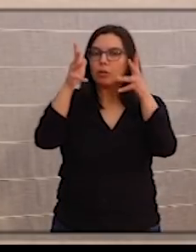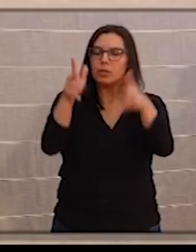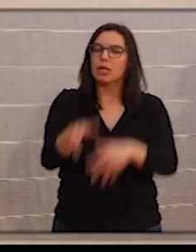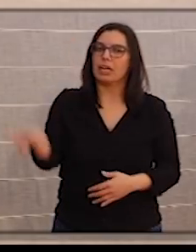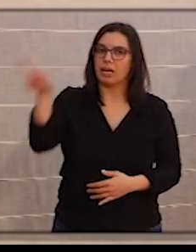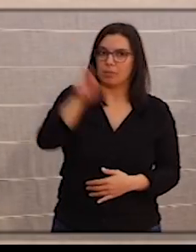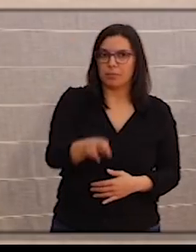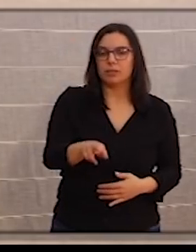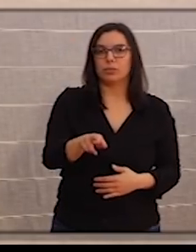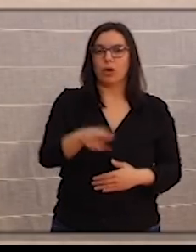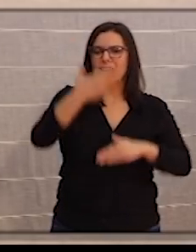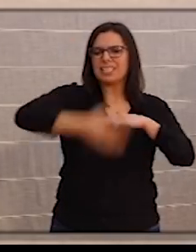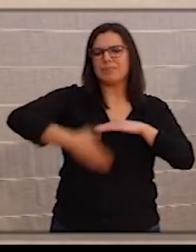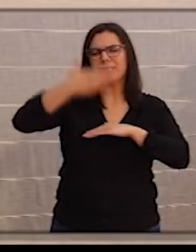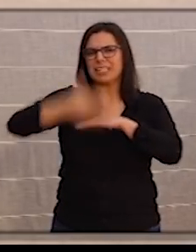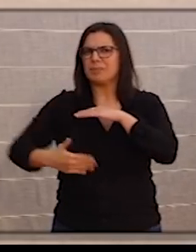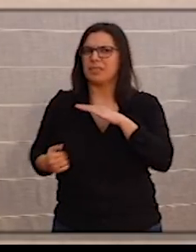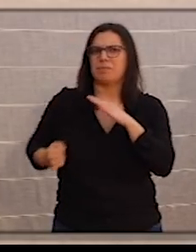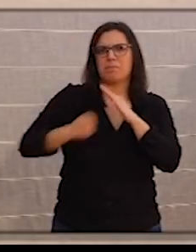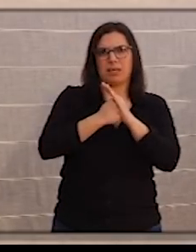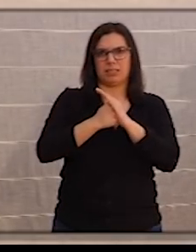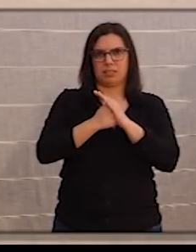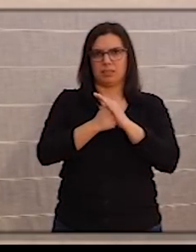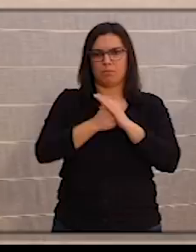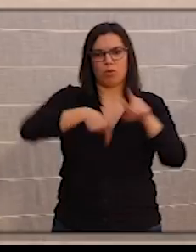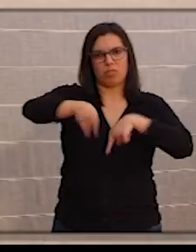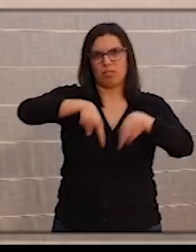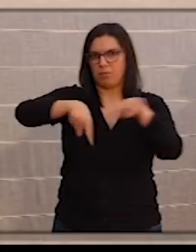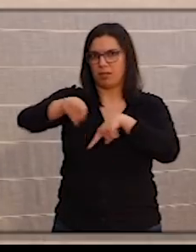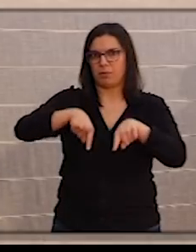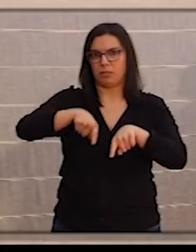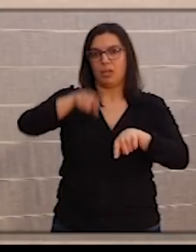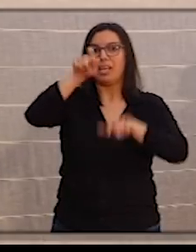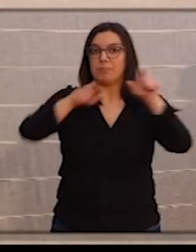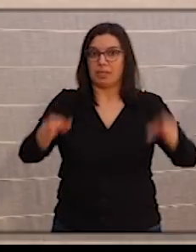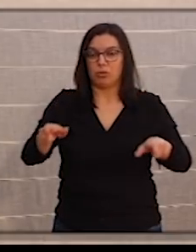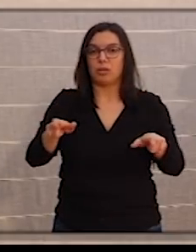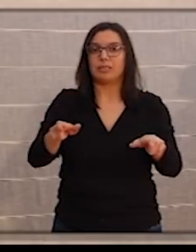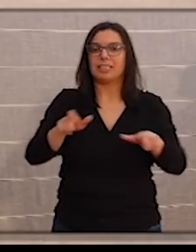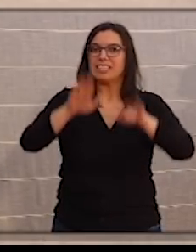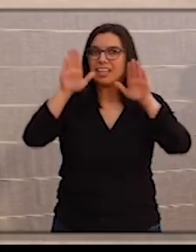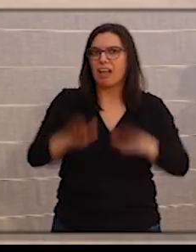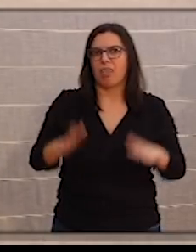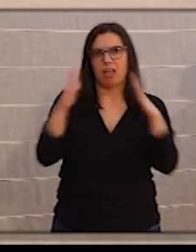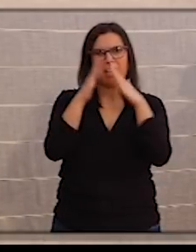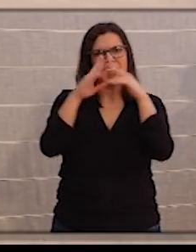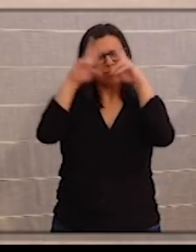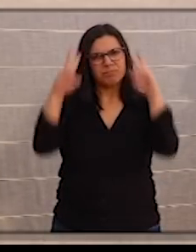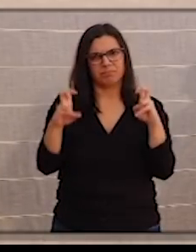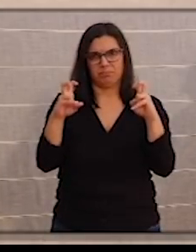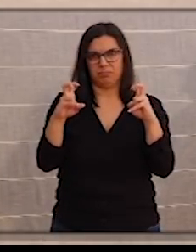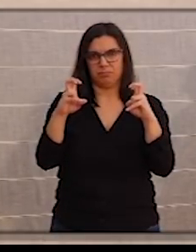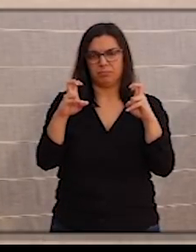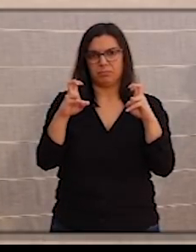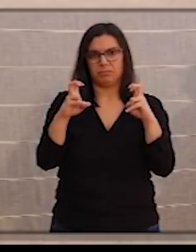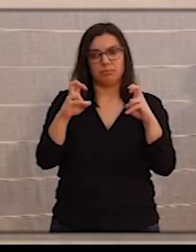insistir, es que se restrinja al máximo los movimientos y que las personas, insisto, se queden en sus casas. Es